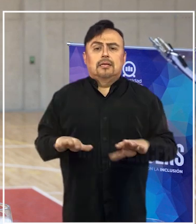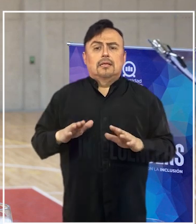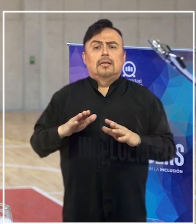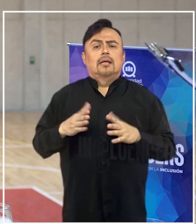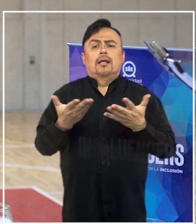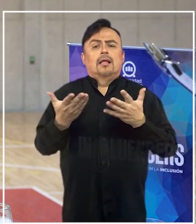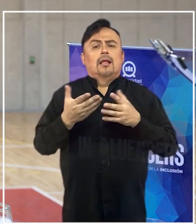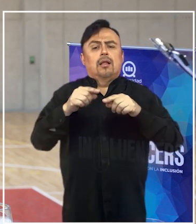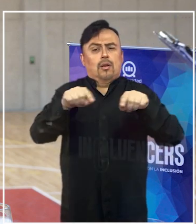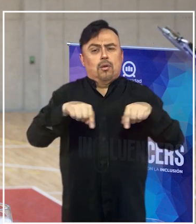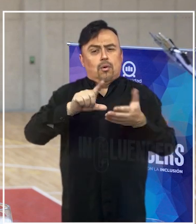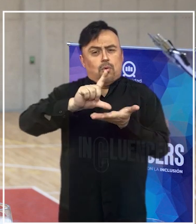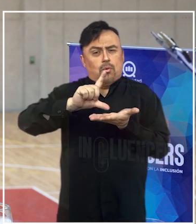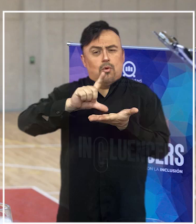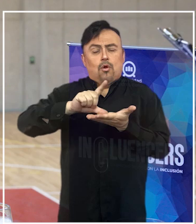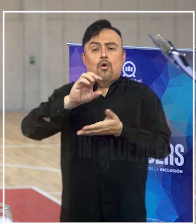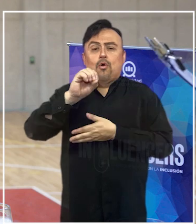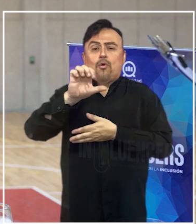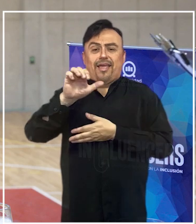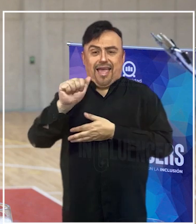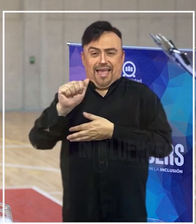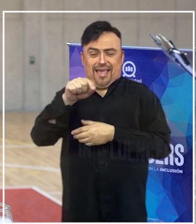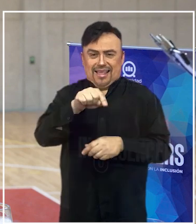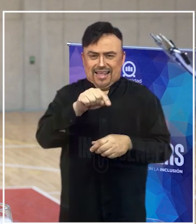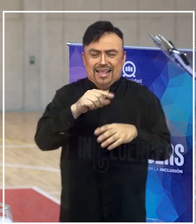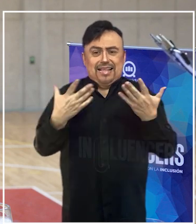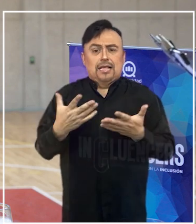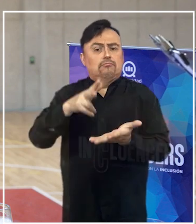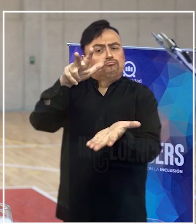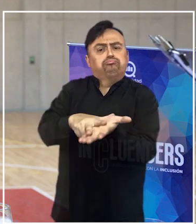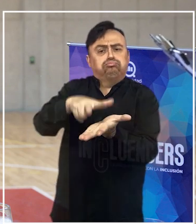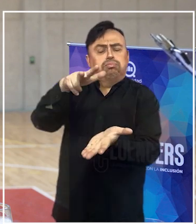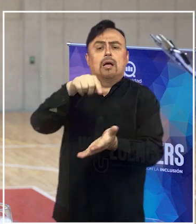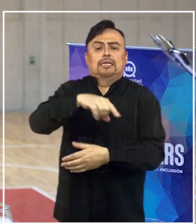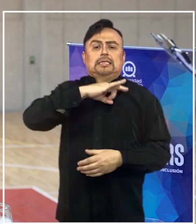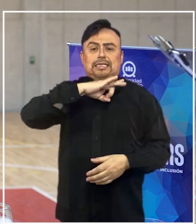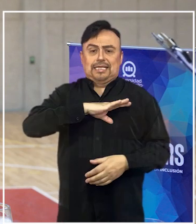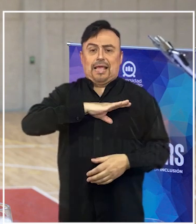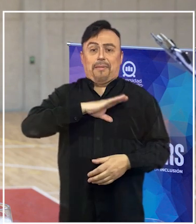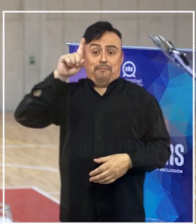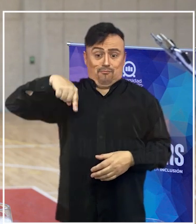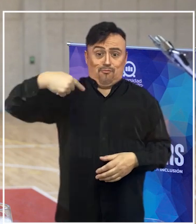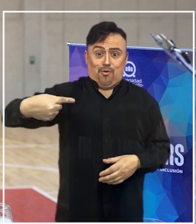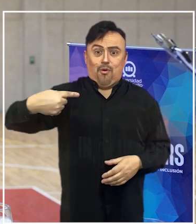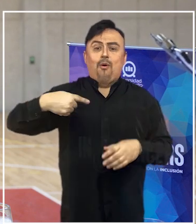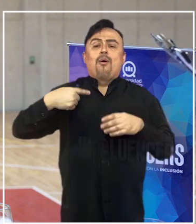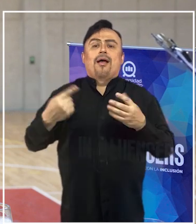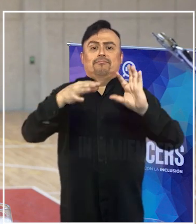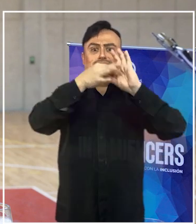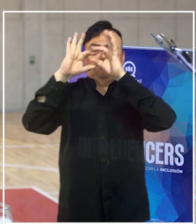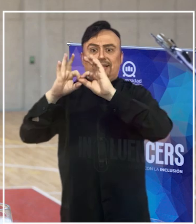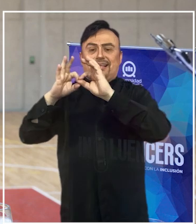edificio tan simbólico como el de la OEA la posibilidad de ratificar a Chile como sede para los Juegos Mundiales